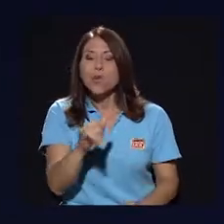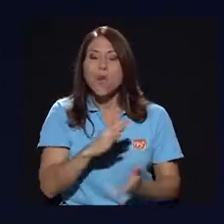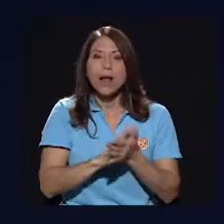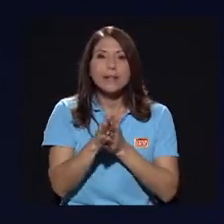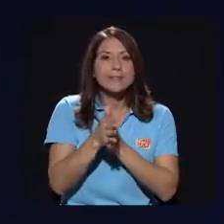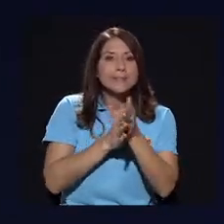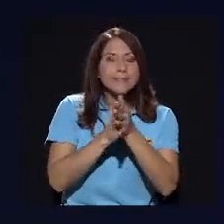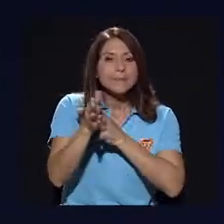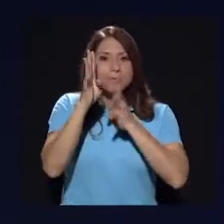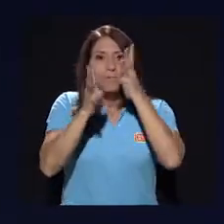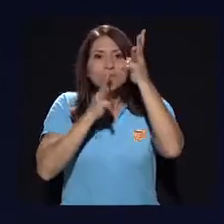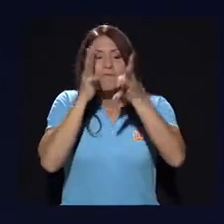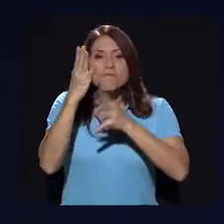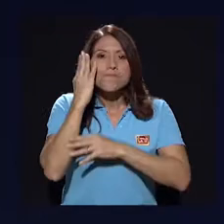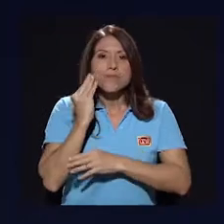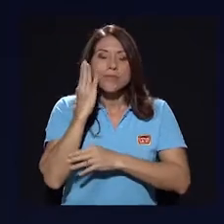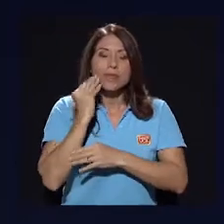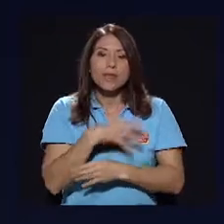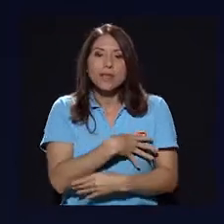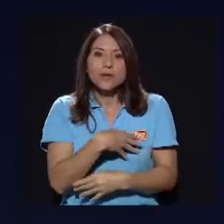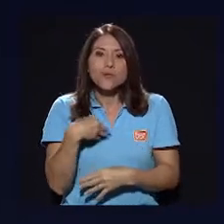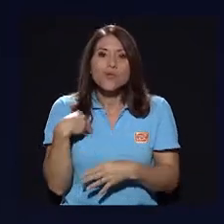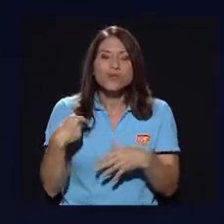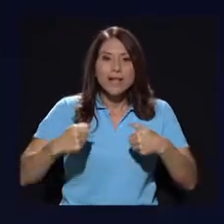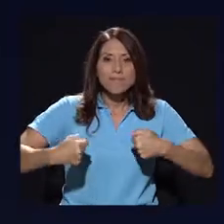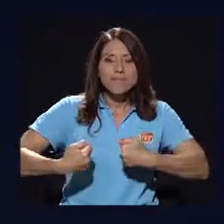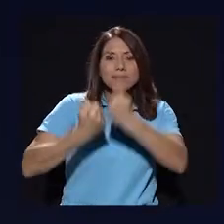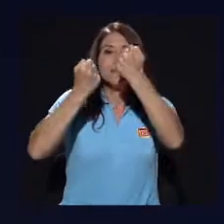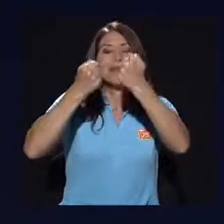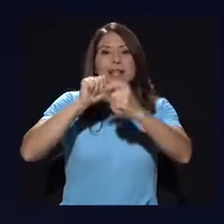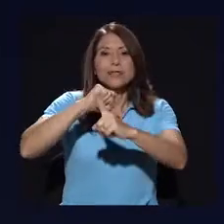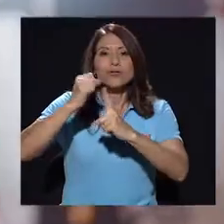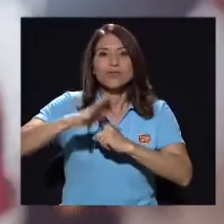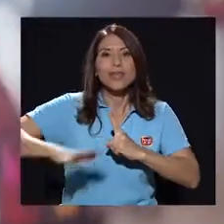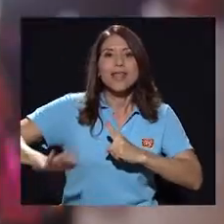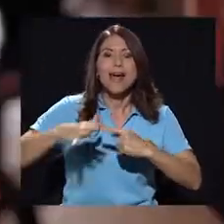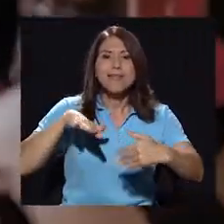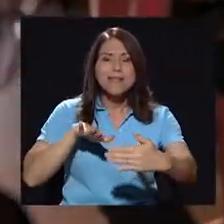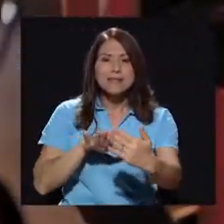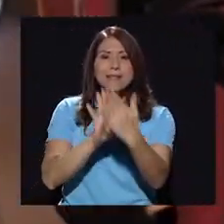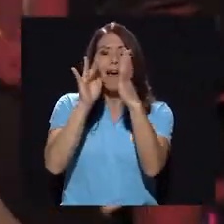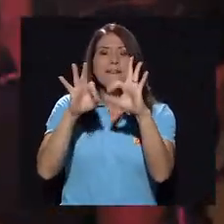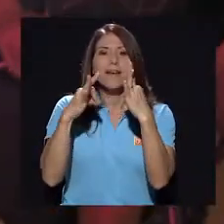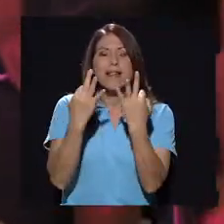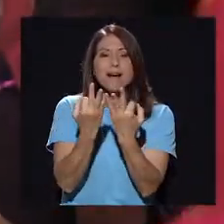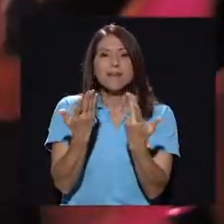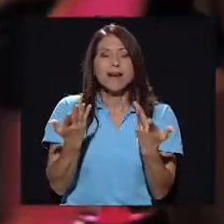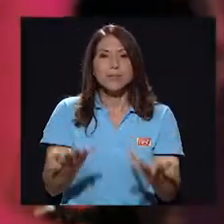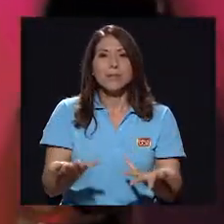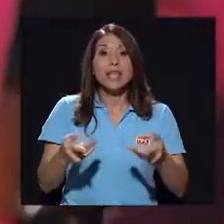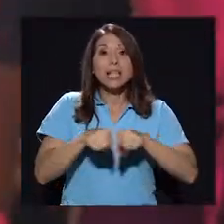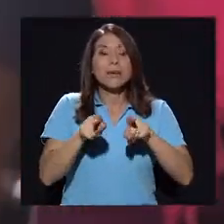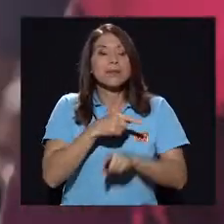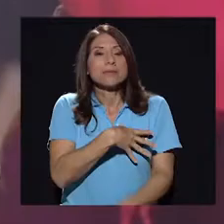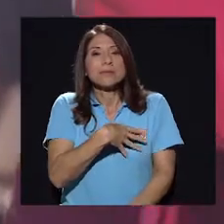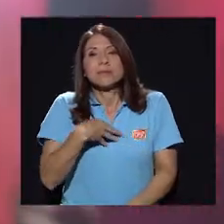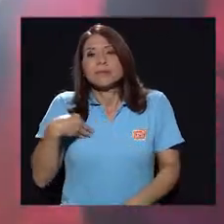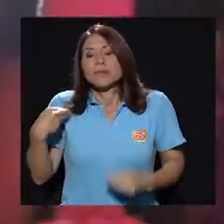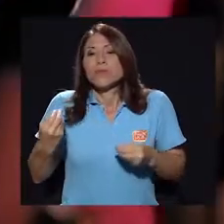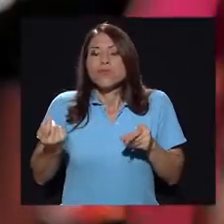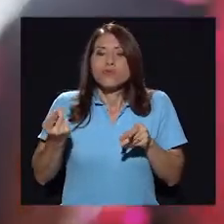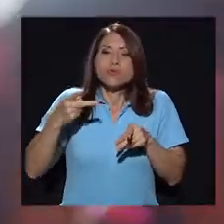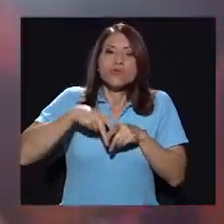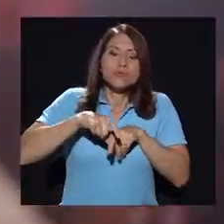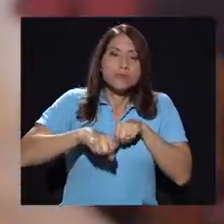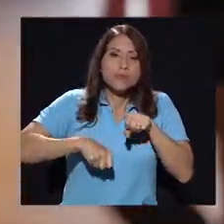igual de fugaz, verdad, aventurero, le gusta desafiar a la sociedad, le gusta desafiar a su familia, de repente también le encanta